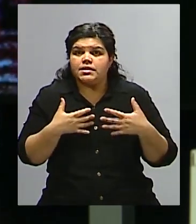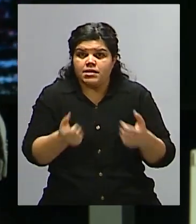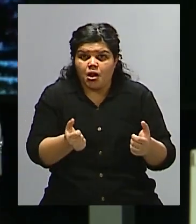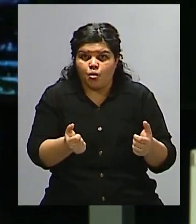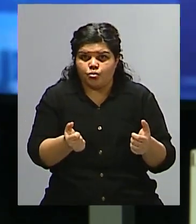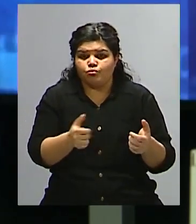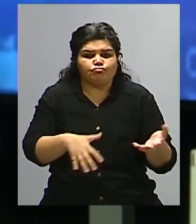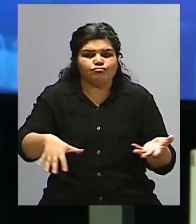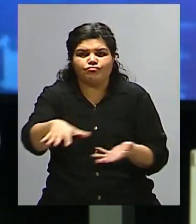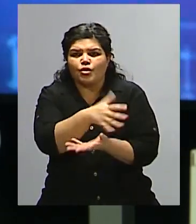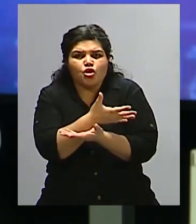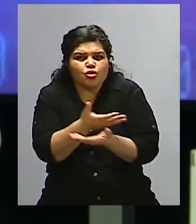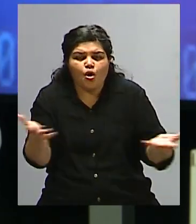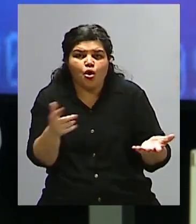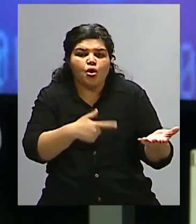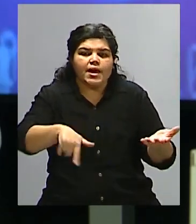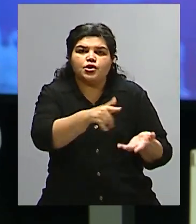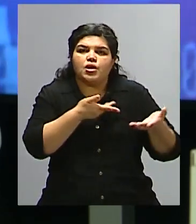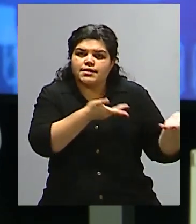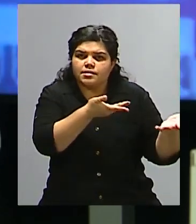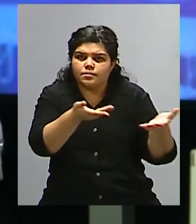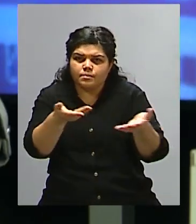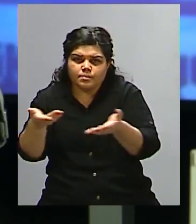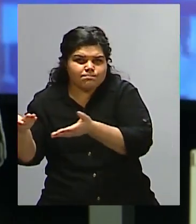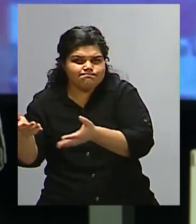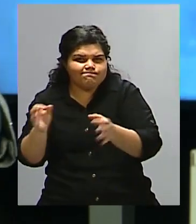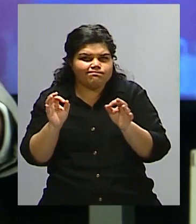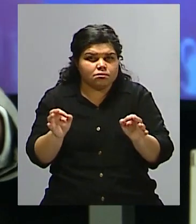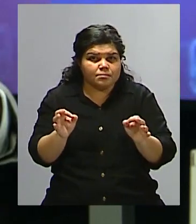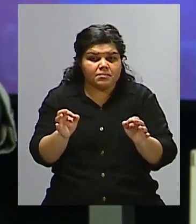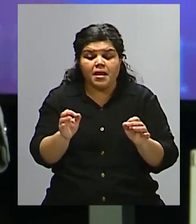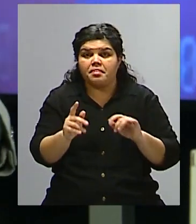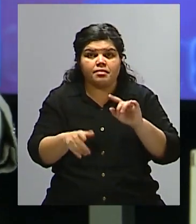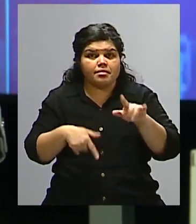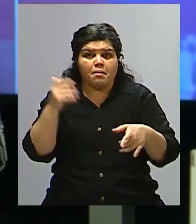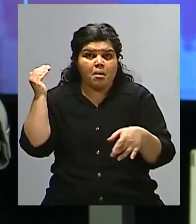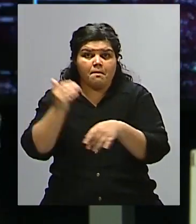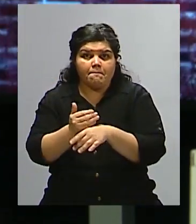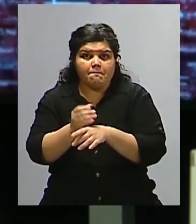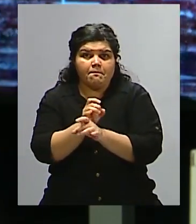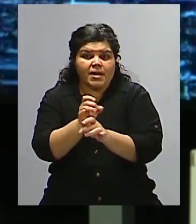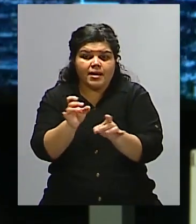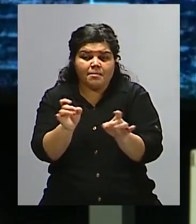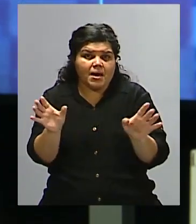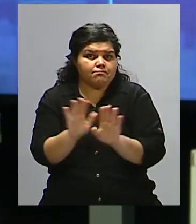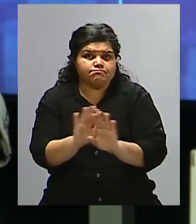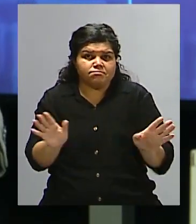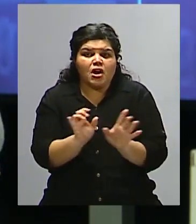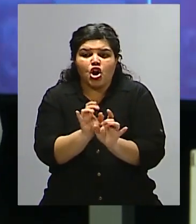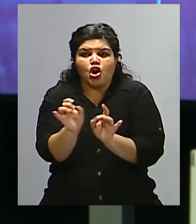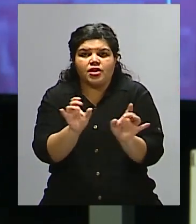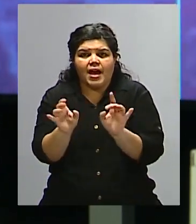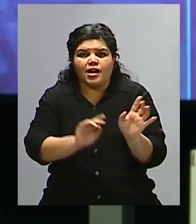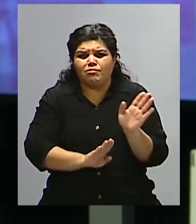presentaba la realidad en ese momento. Y pasada la pandemia, ya teniendo la curva de contagio estabilizada, con